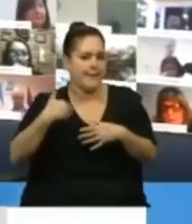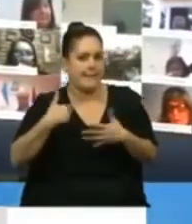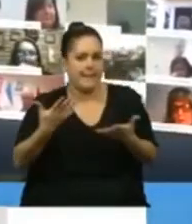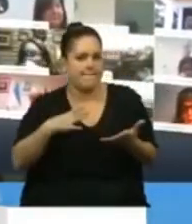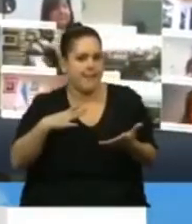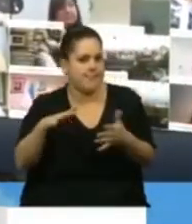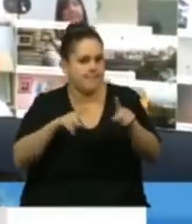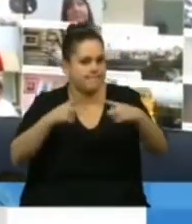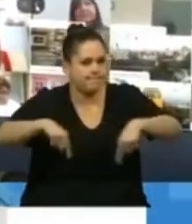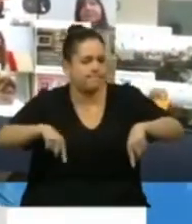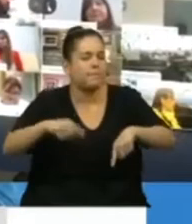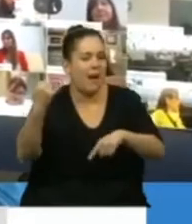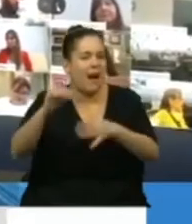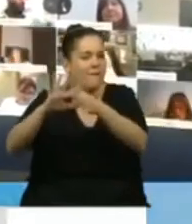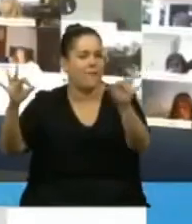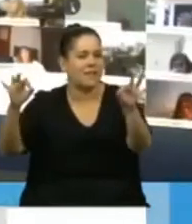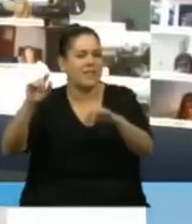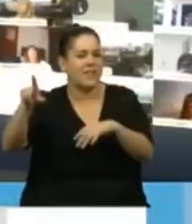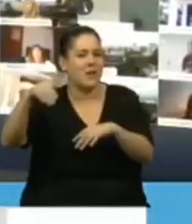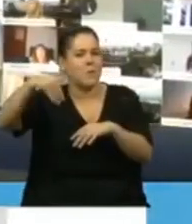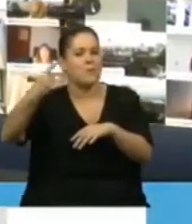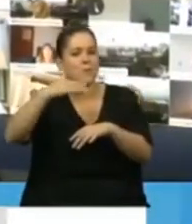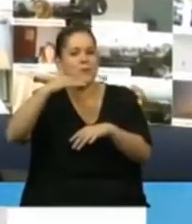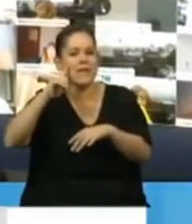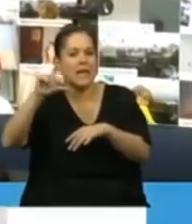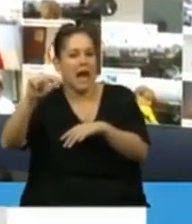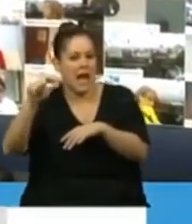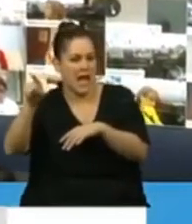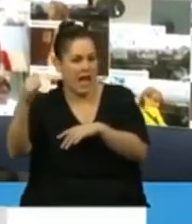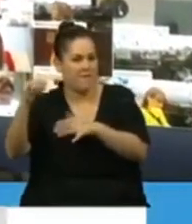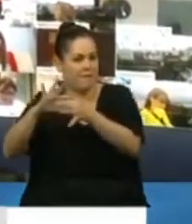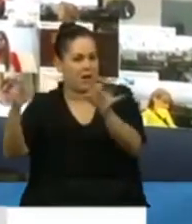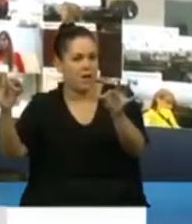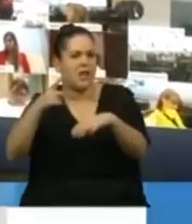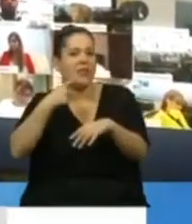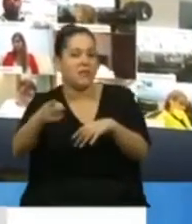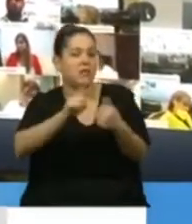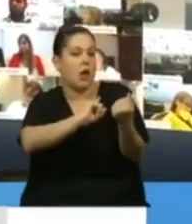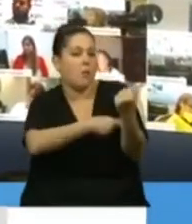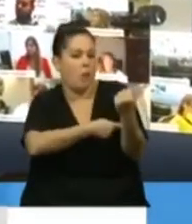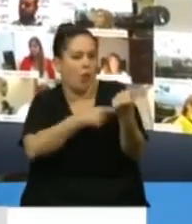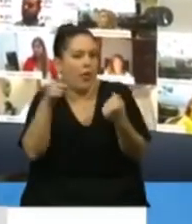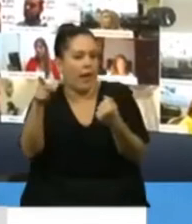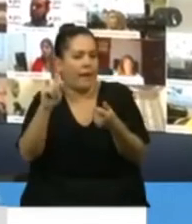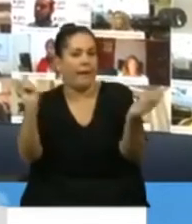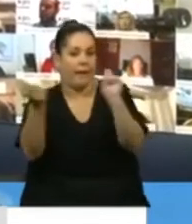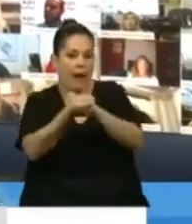una frase de Pepe Mujica, que por muy usada no deja de ser rigurosa. El poder no cambia a las personas,